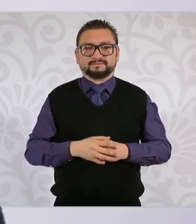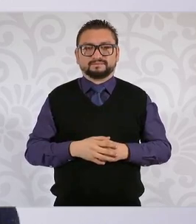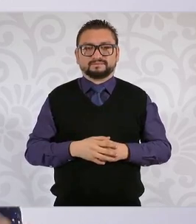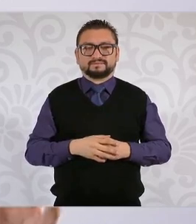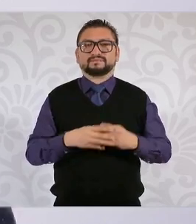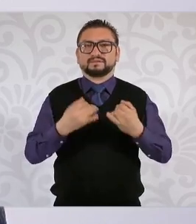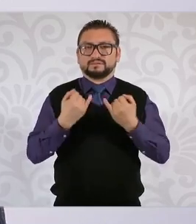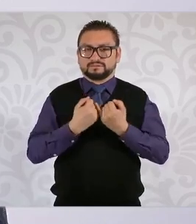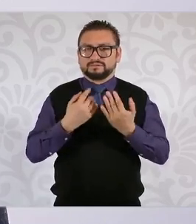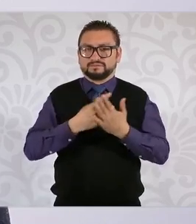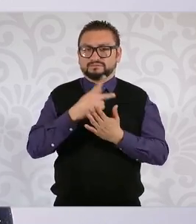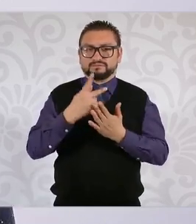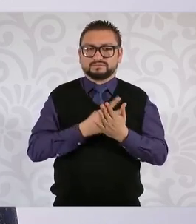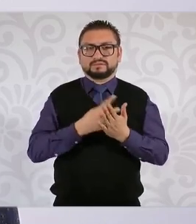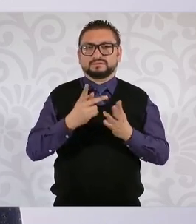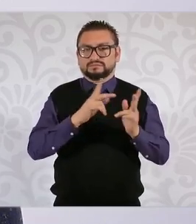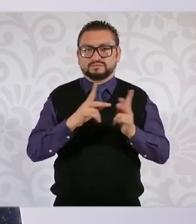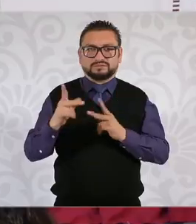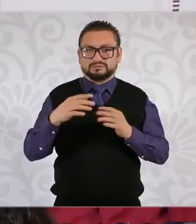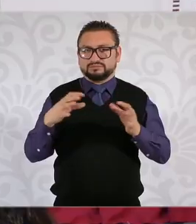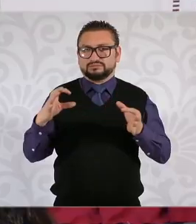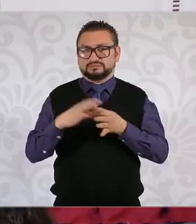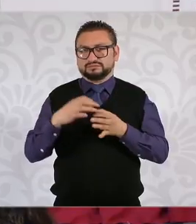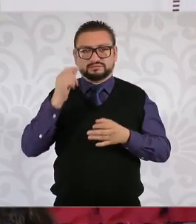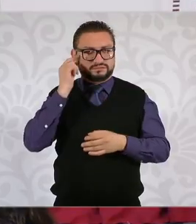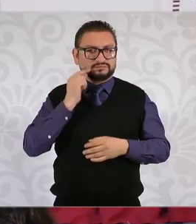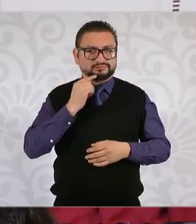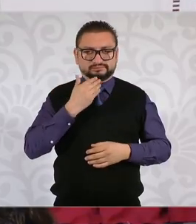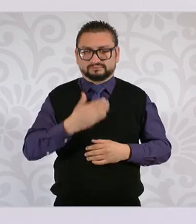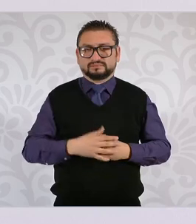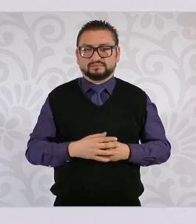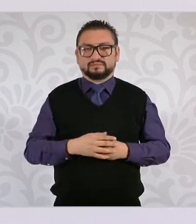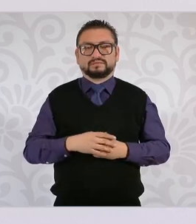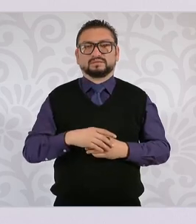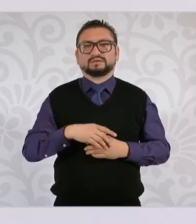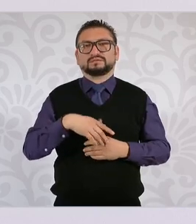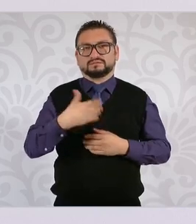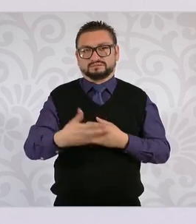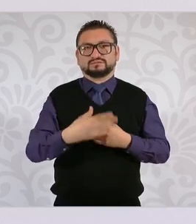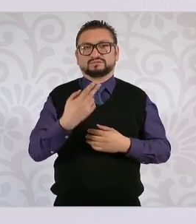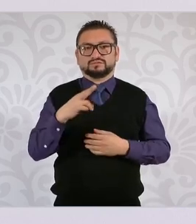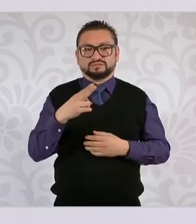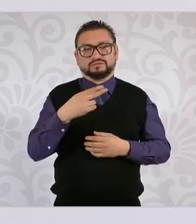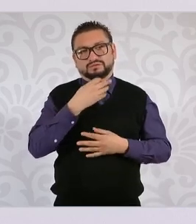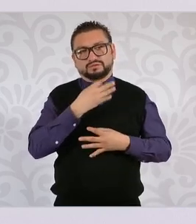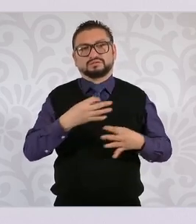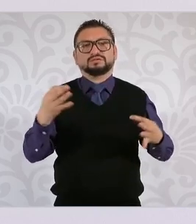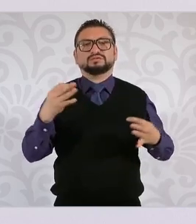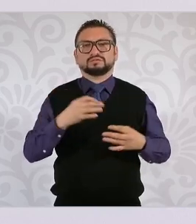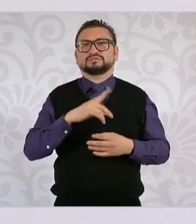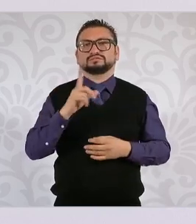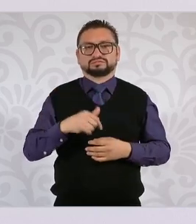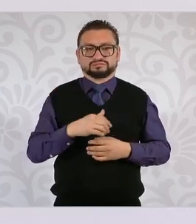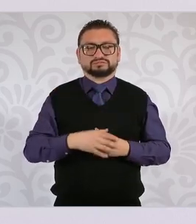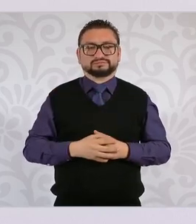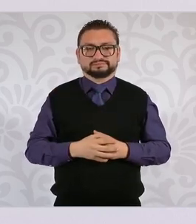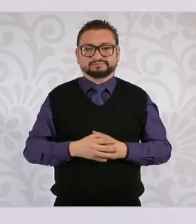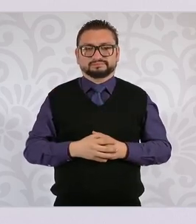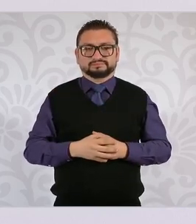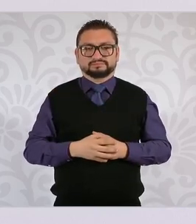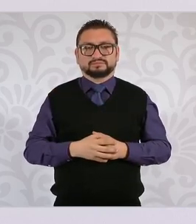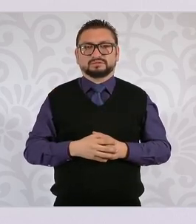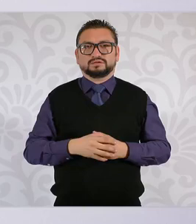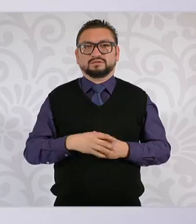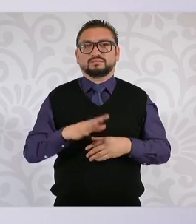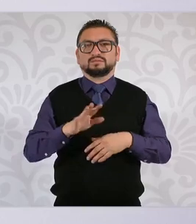al plan que tenemos con Guerrero y ya en noviembre ya informamos después va a venir viene